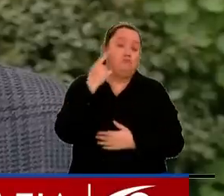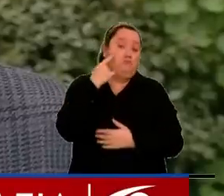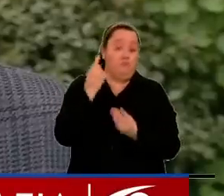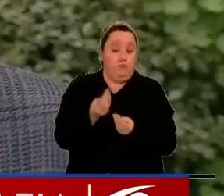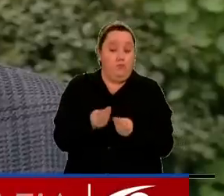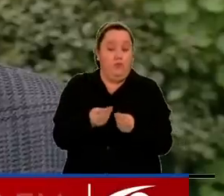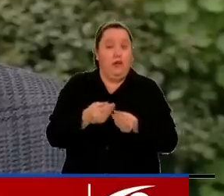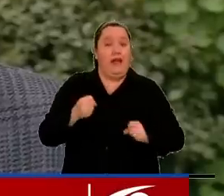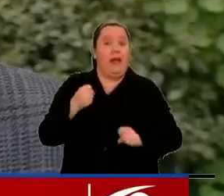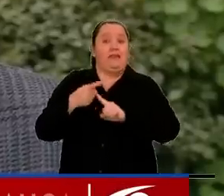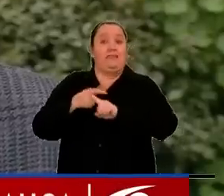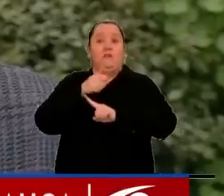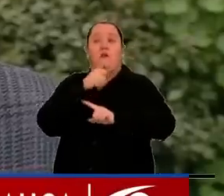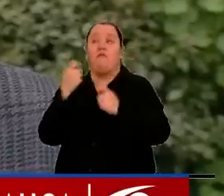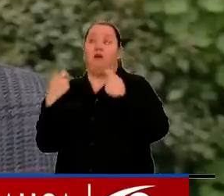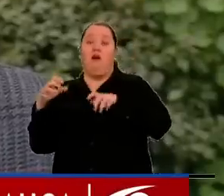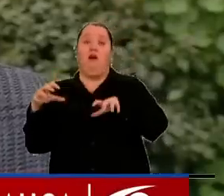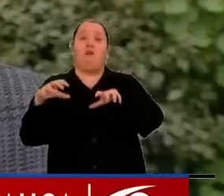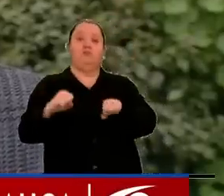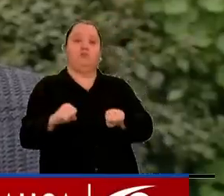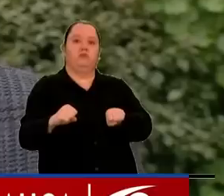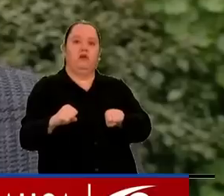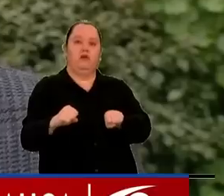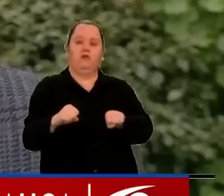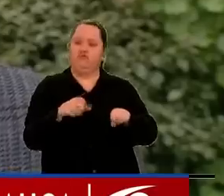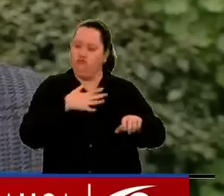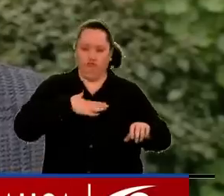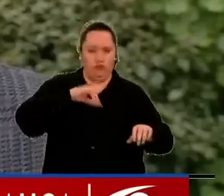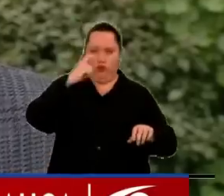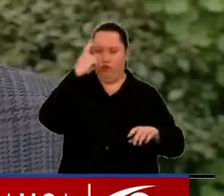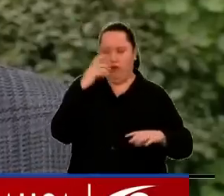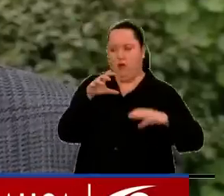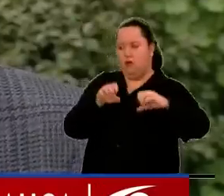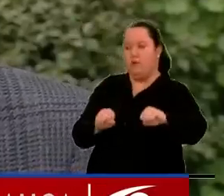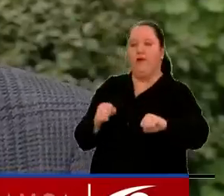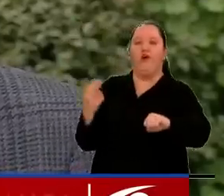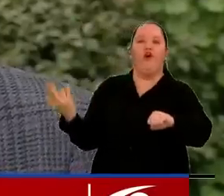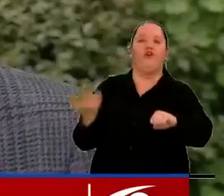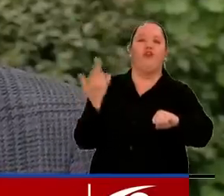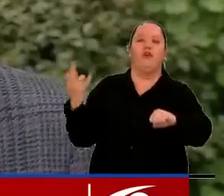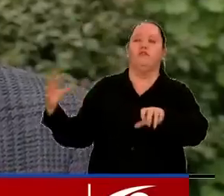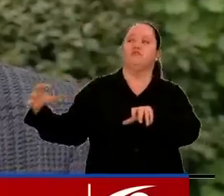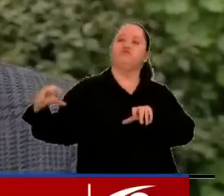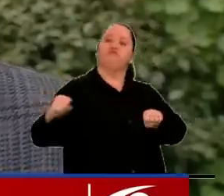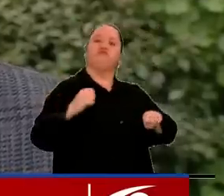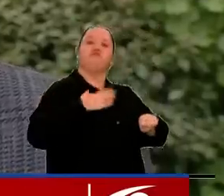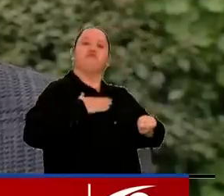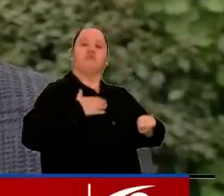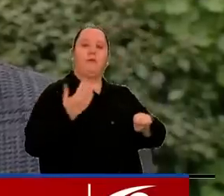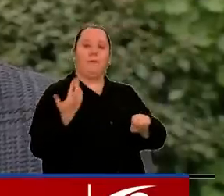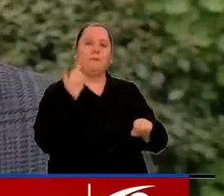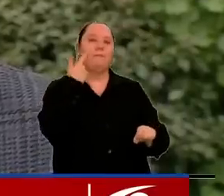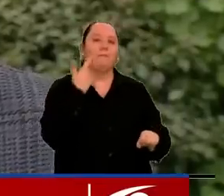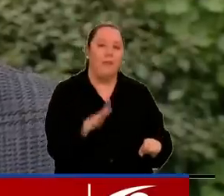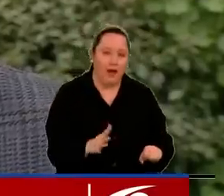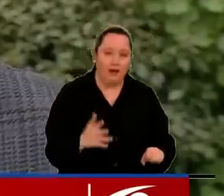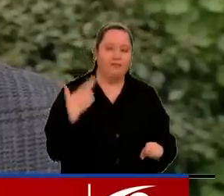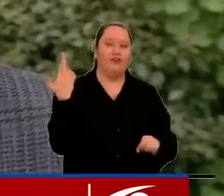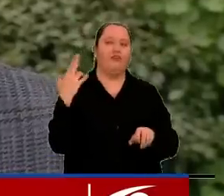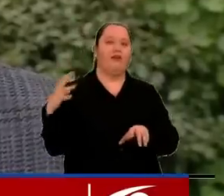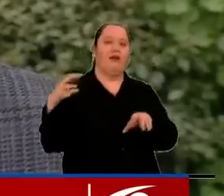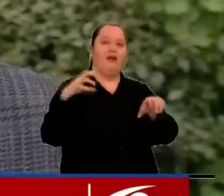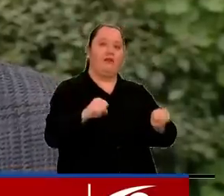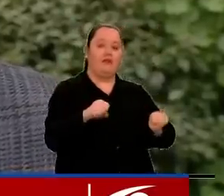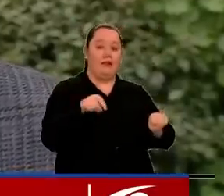presuntamente la mafia ha recuperado los bienes que les fueron extinguidos. Y eso,